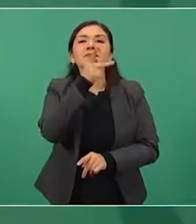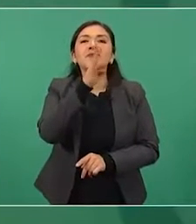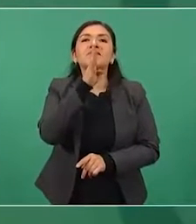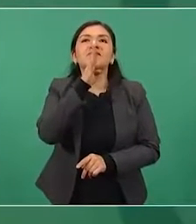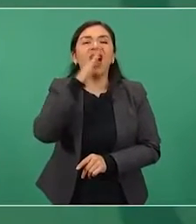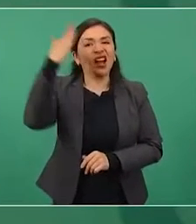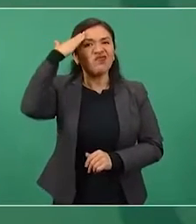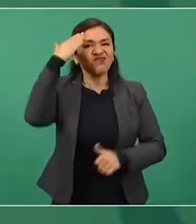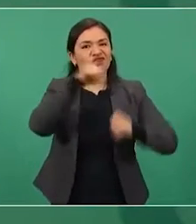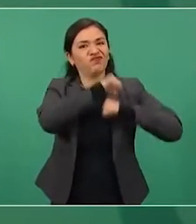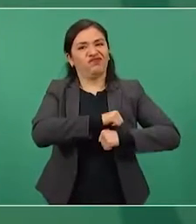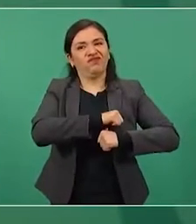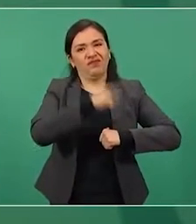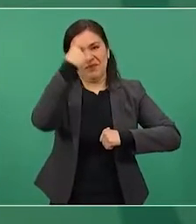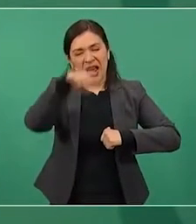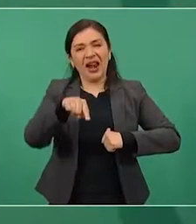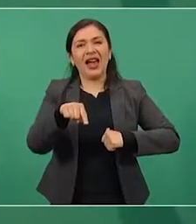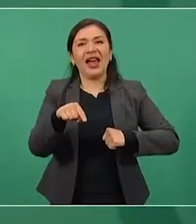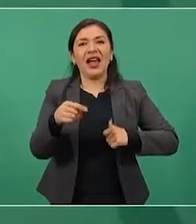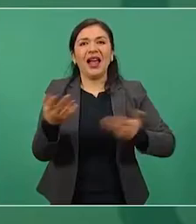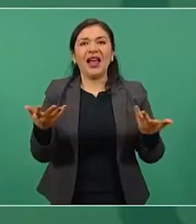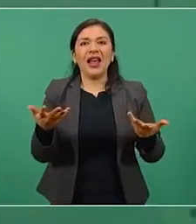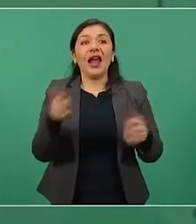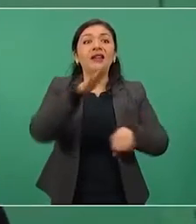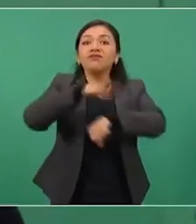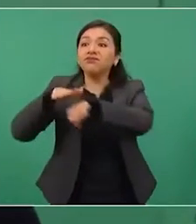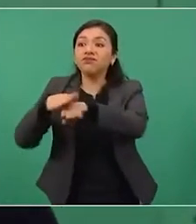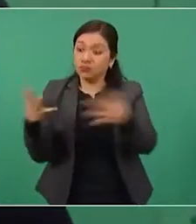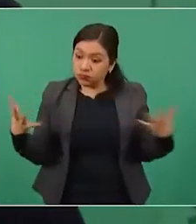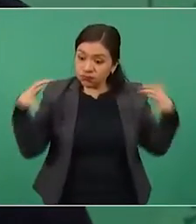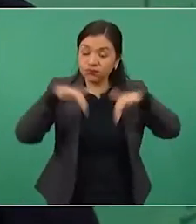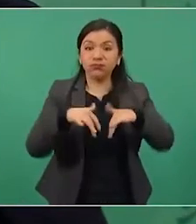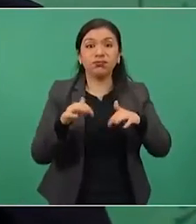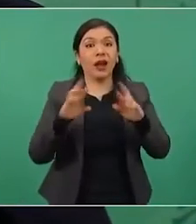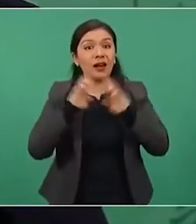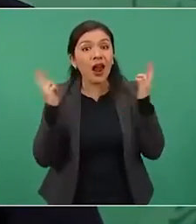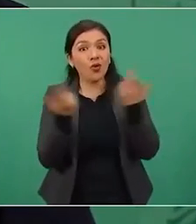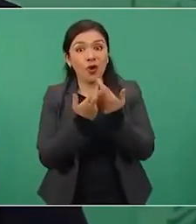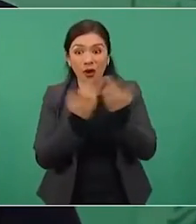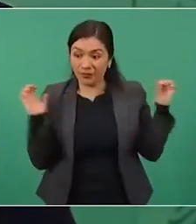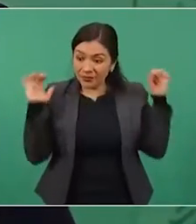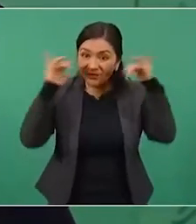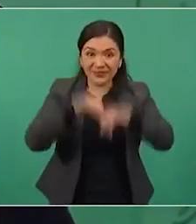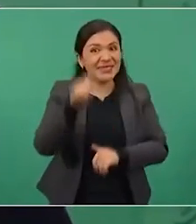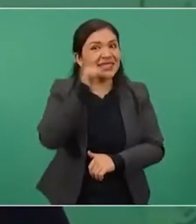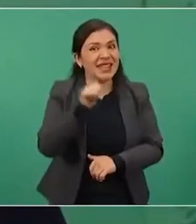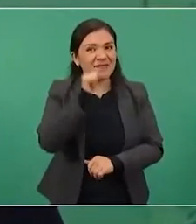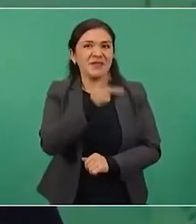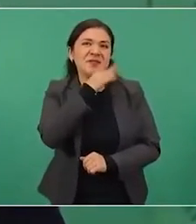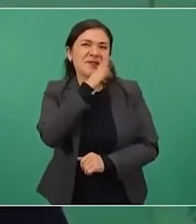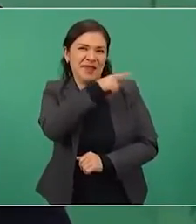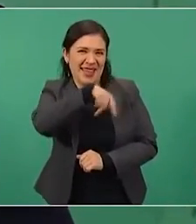nos convocaban a todos, siempre,